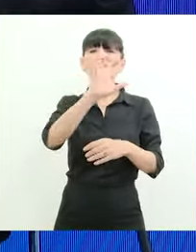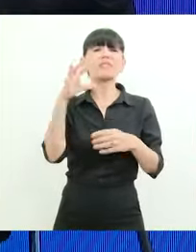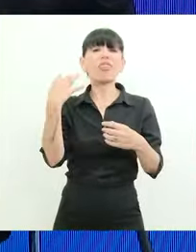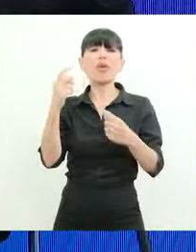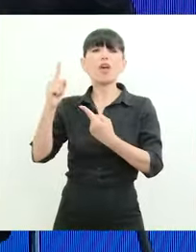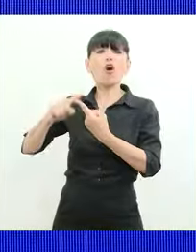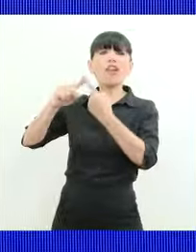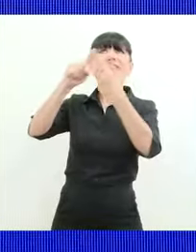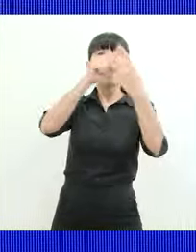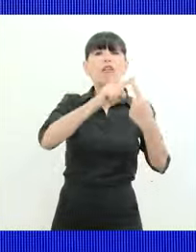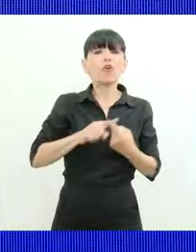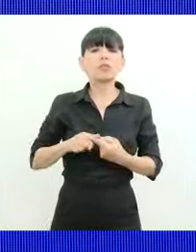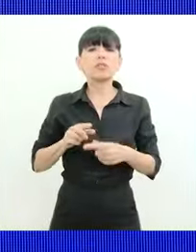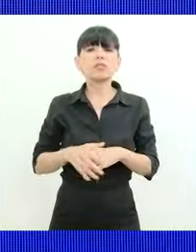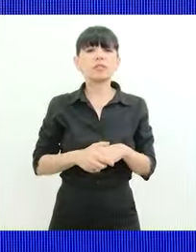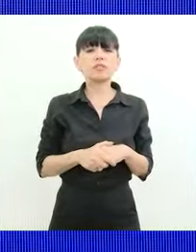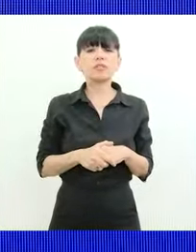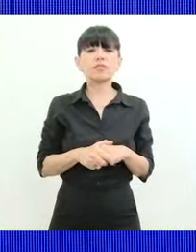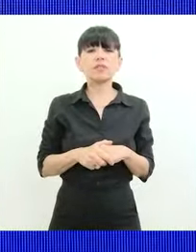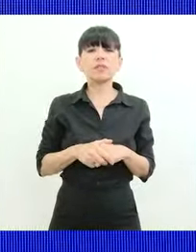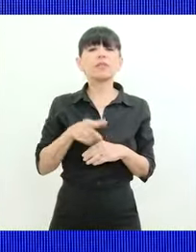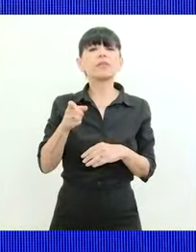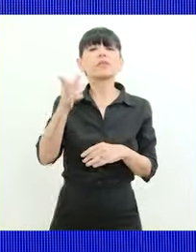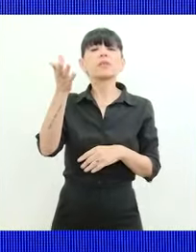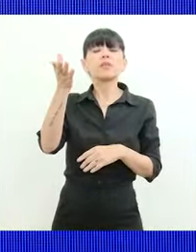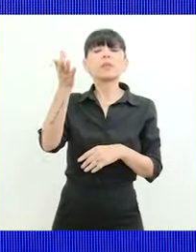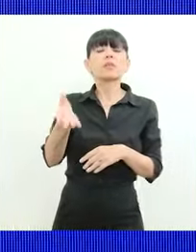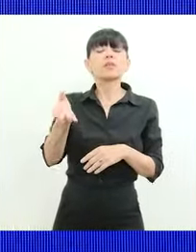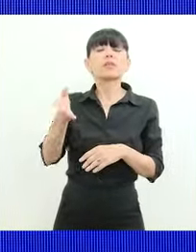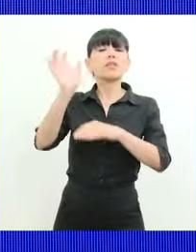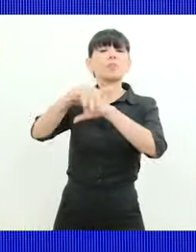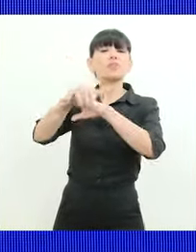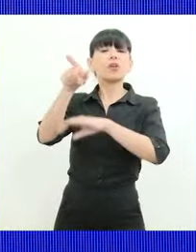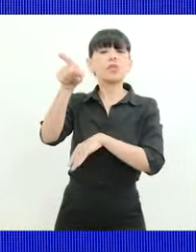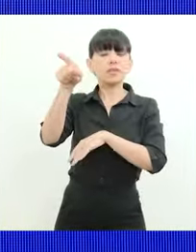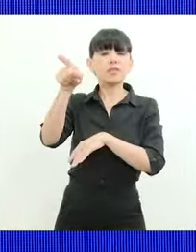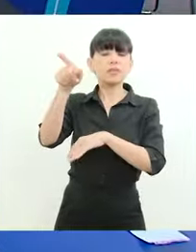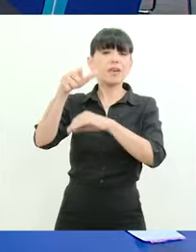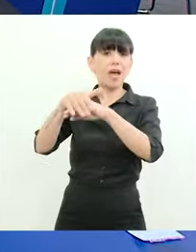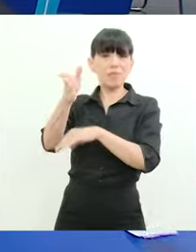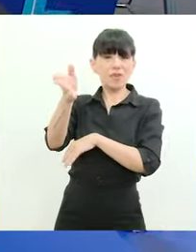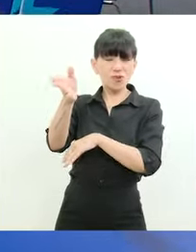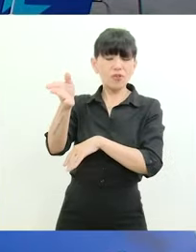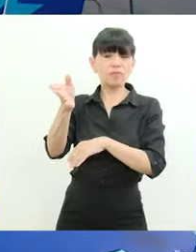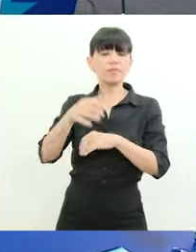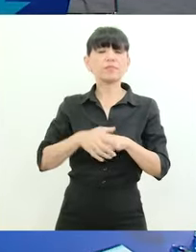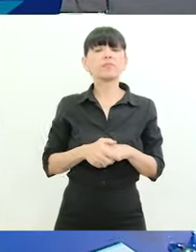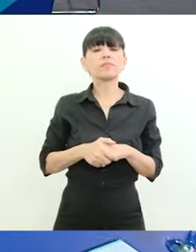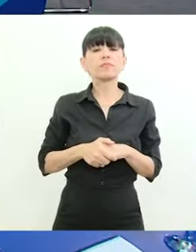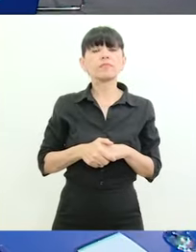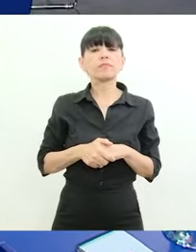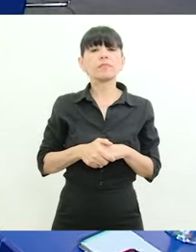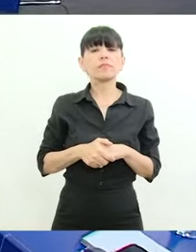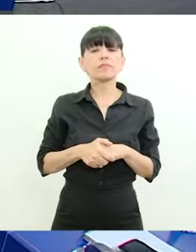las provincias. O sé que está el amigo que es del territorio de Misiones, hoy se firmó y el miércoles se